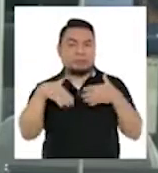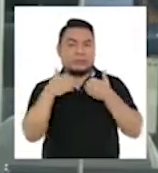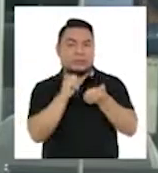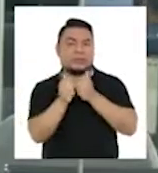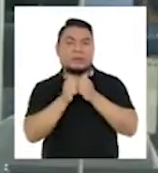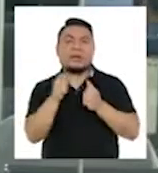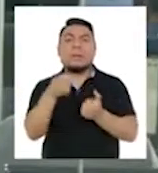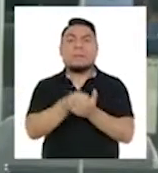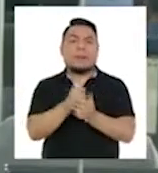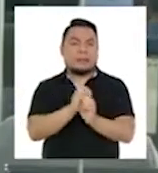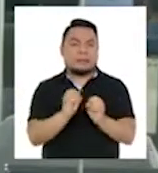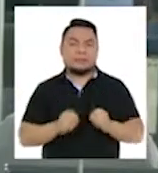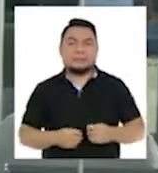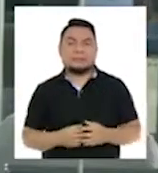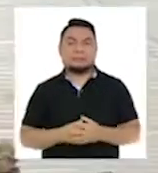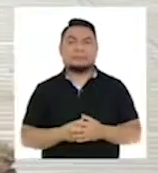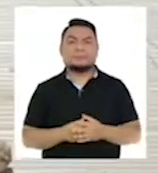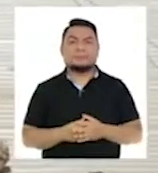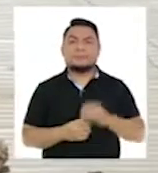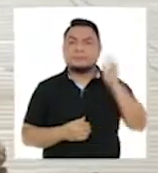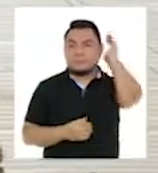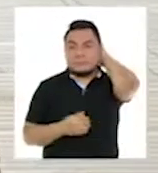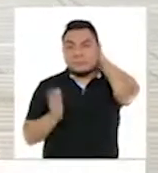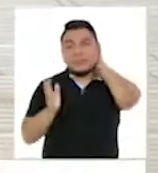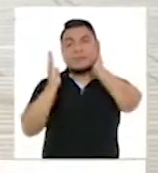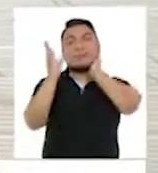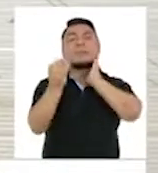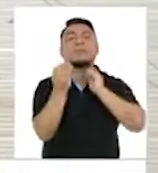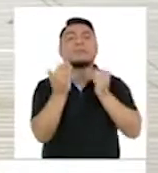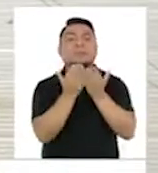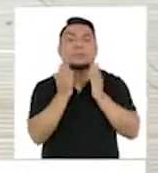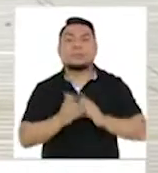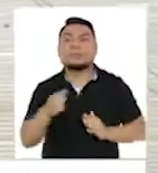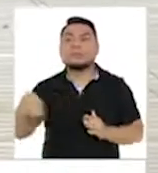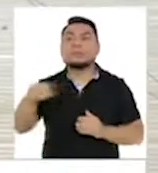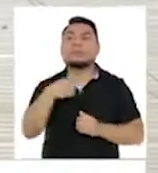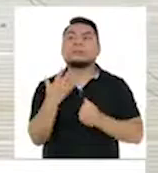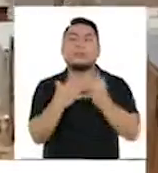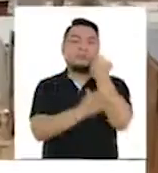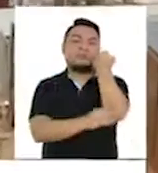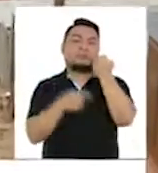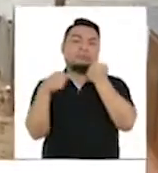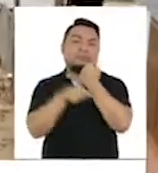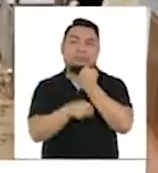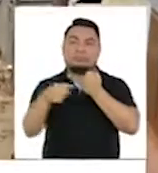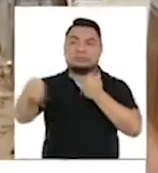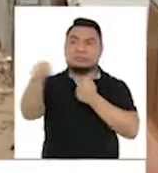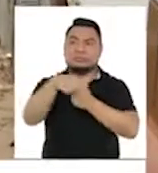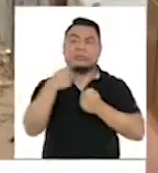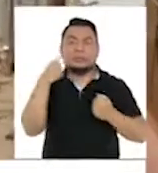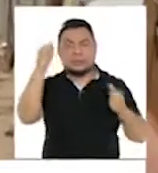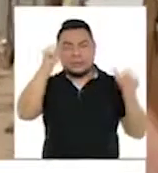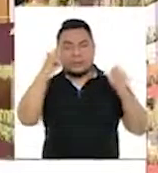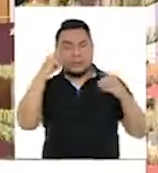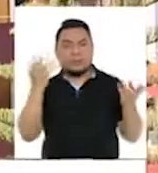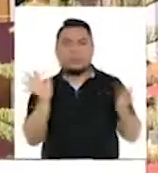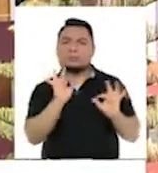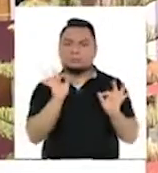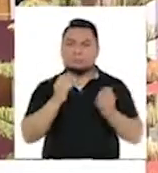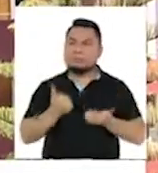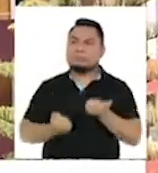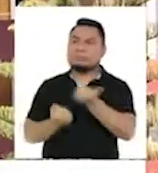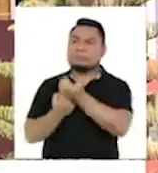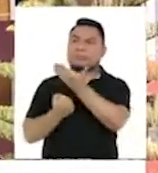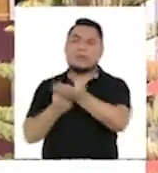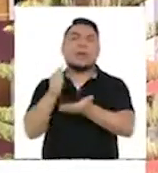realizar ningún pago. El futuro de muchos alumnos en situación de extrema pobreza ya no será incierto. Gracias a las